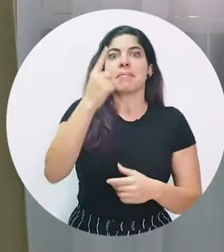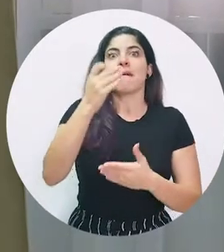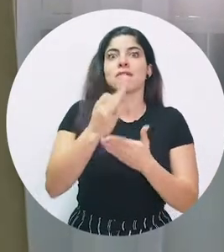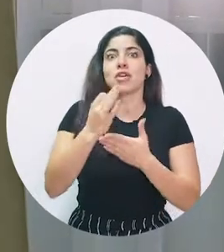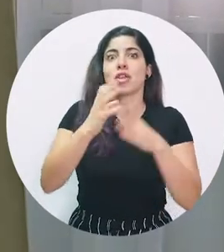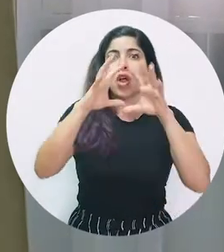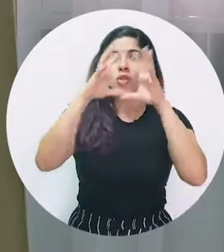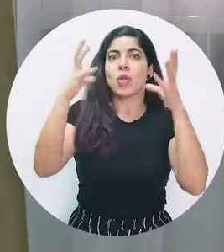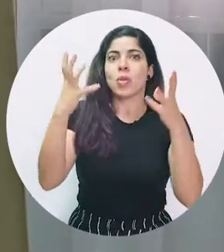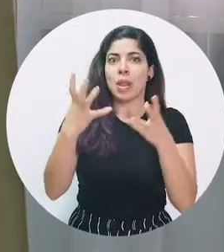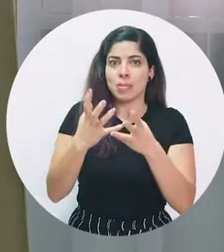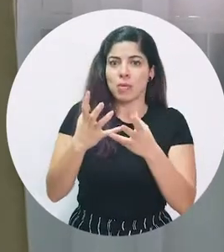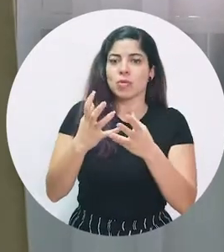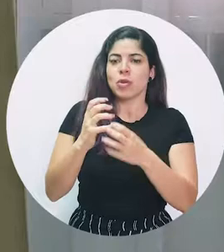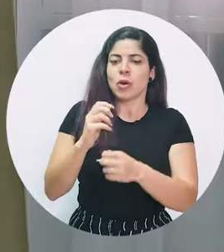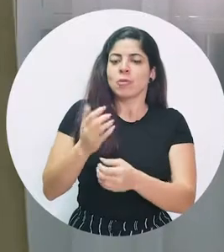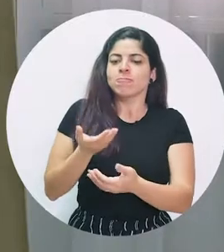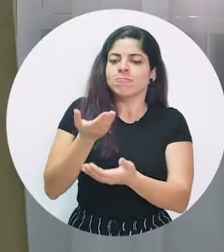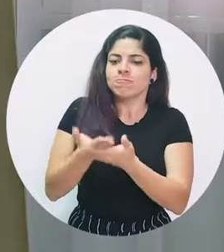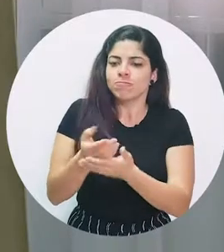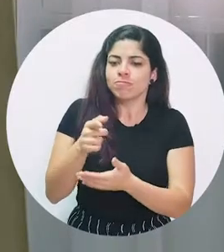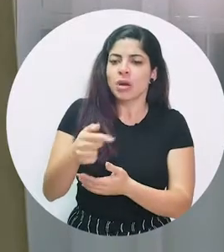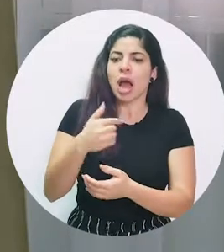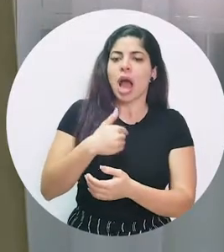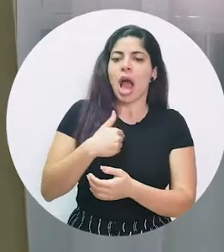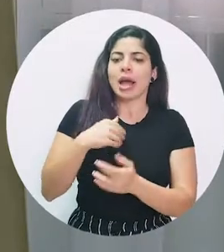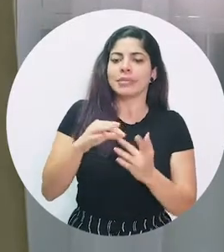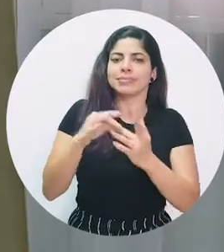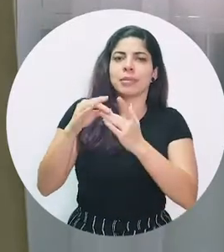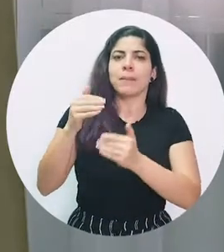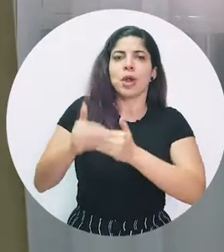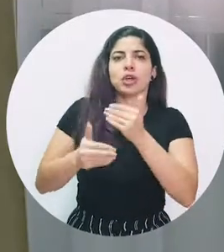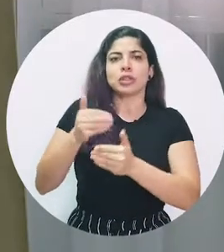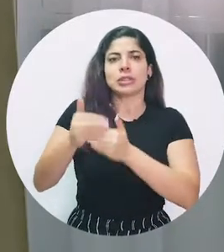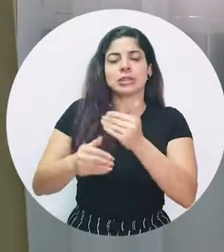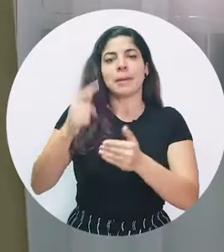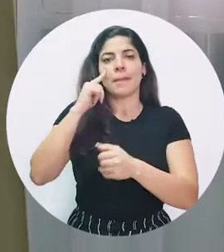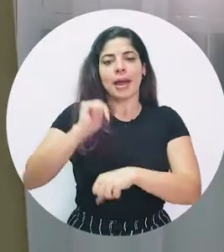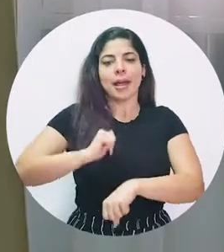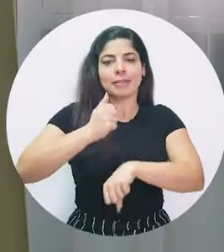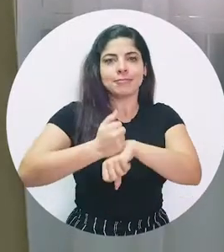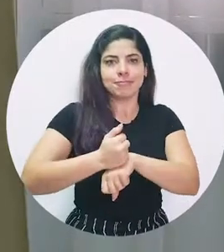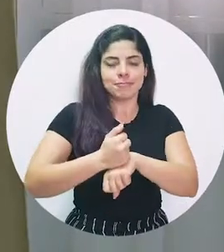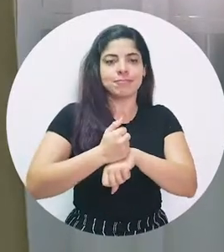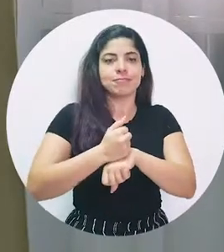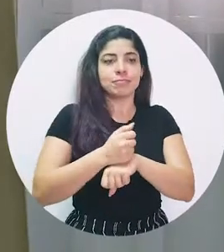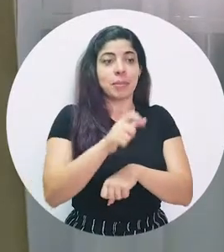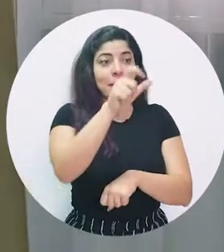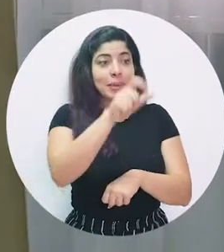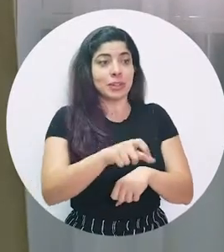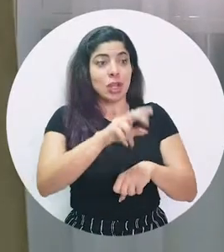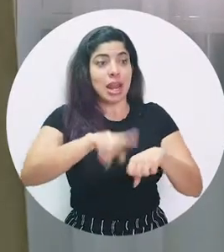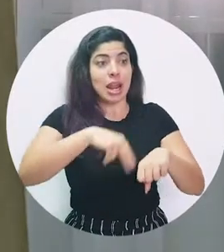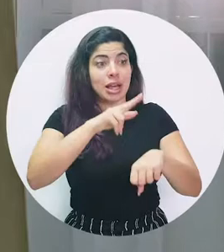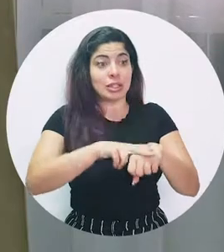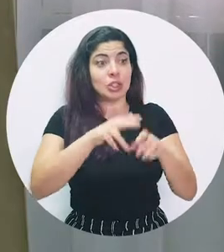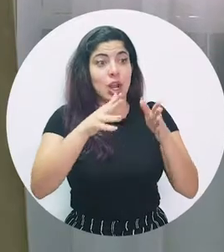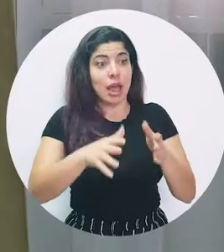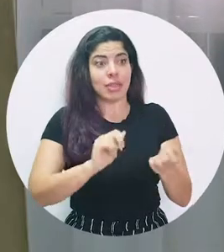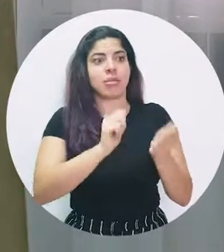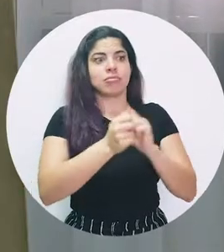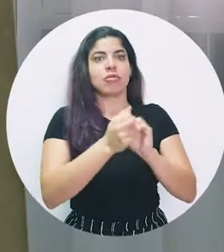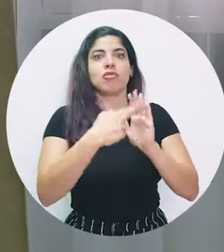del mundo que cuenta con un procedimiento para regular la nacionalidad de las